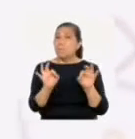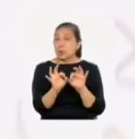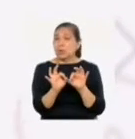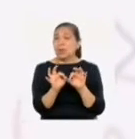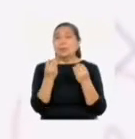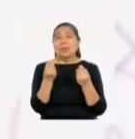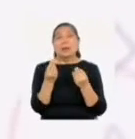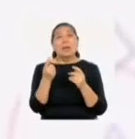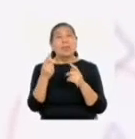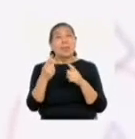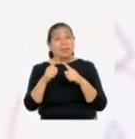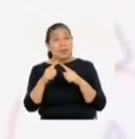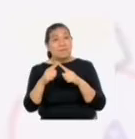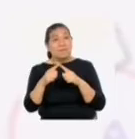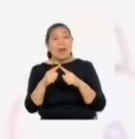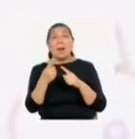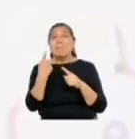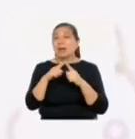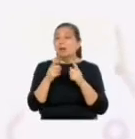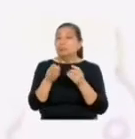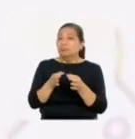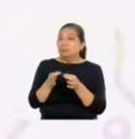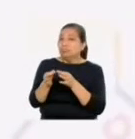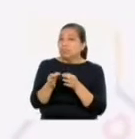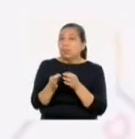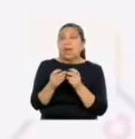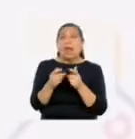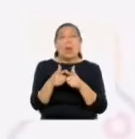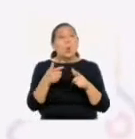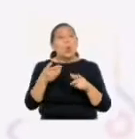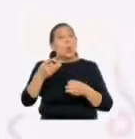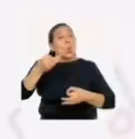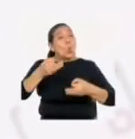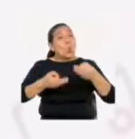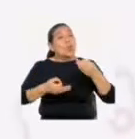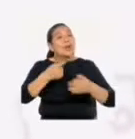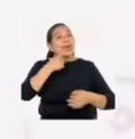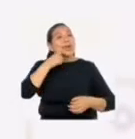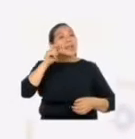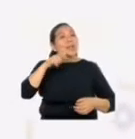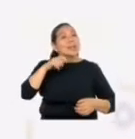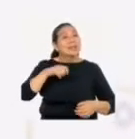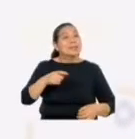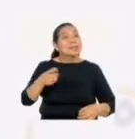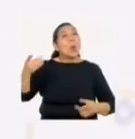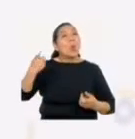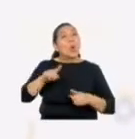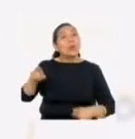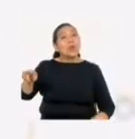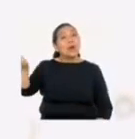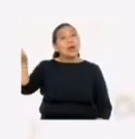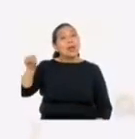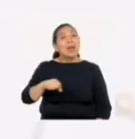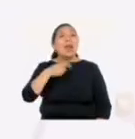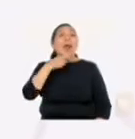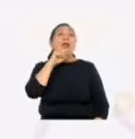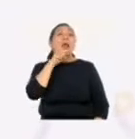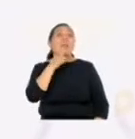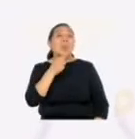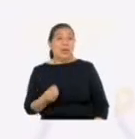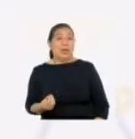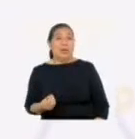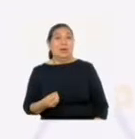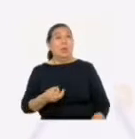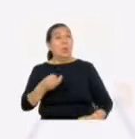solo por su actuación en los tribunales, eran los que traducían al lenguaje jurídico los requerimientos de sus clientes, sino también porque